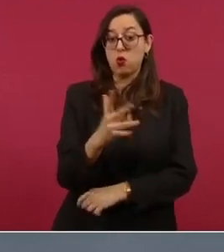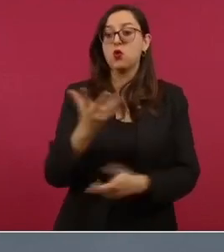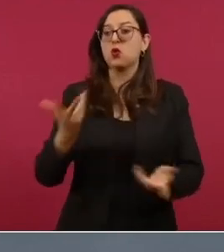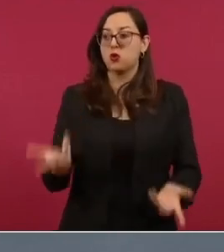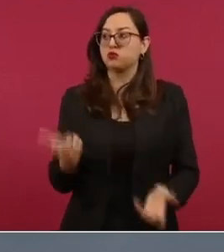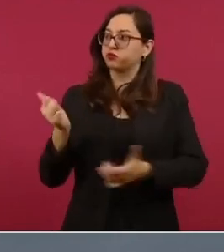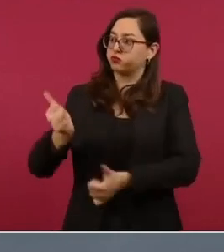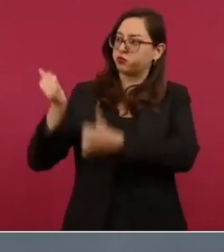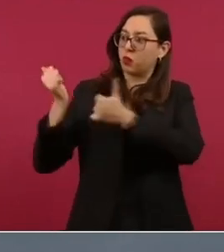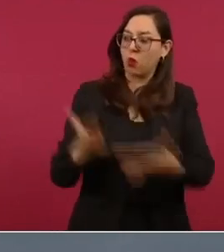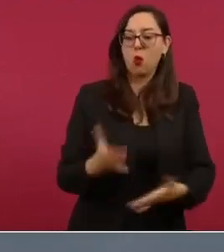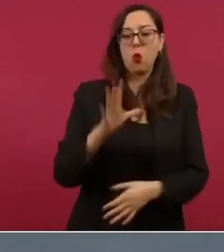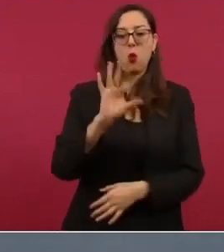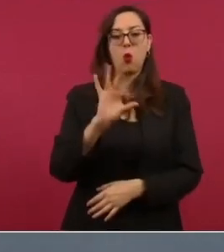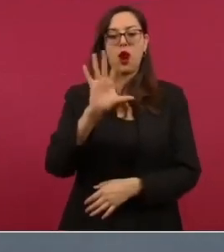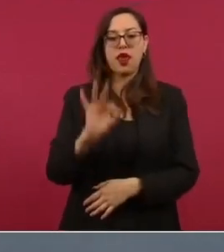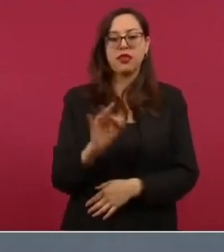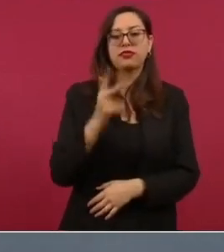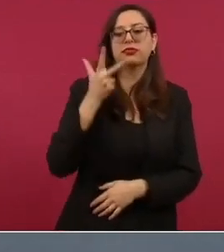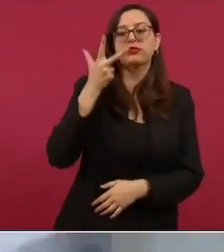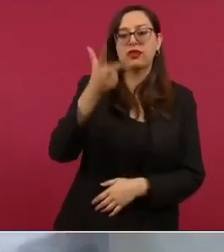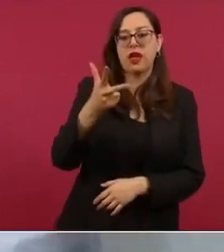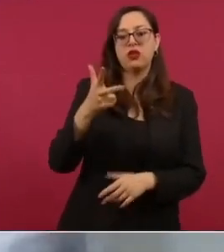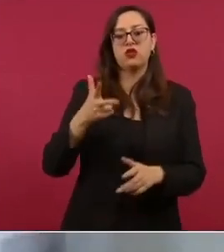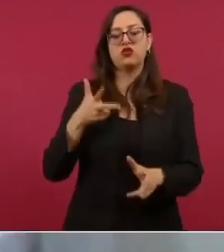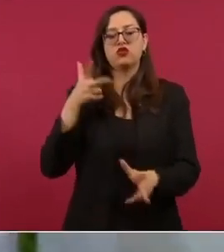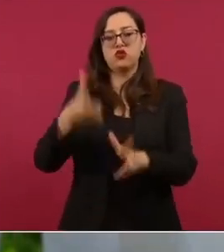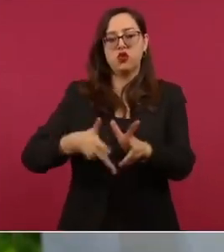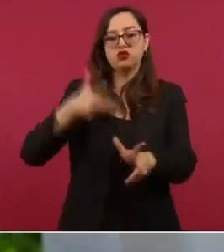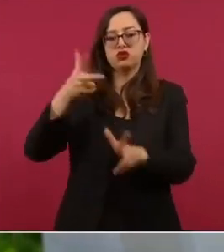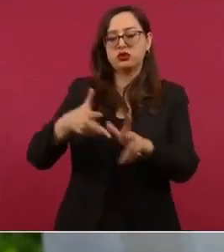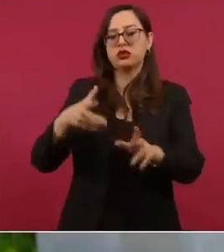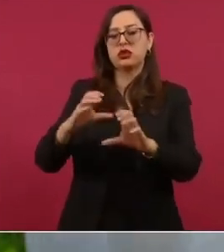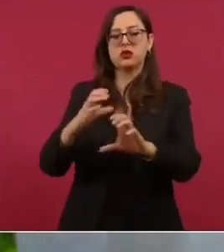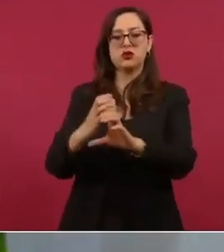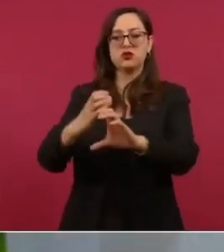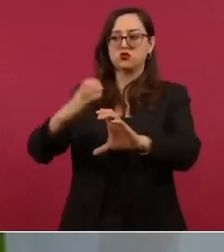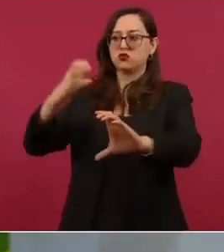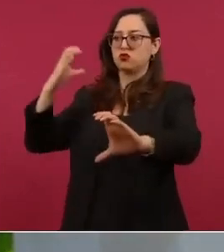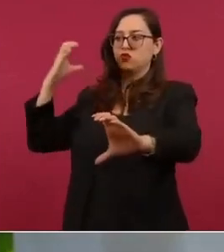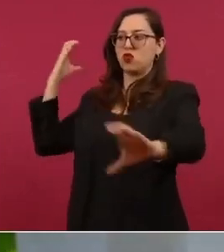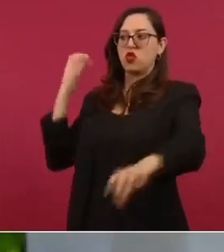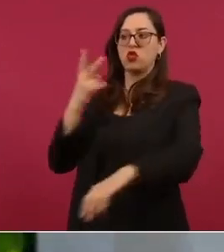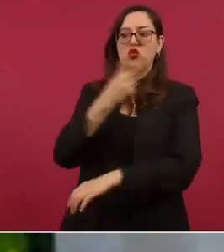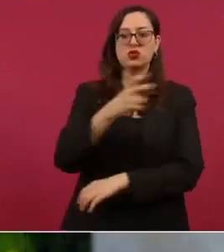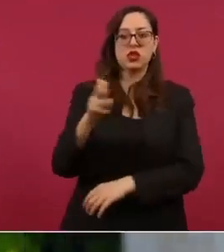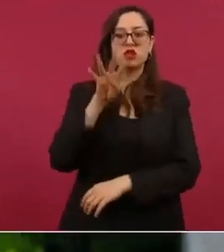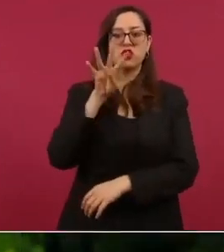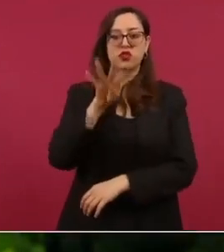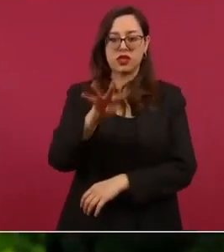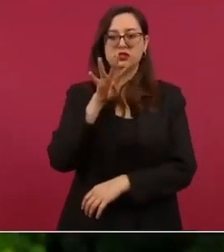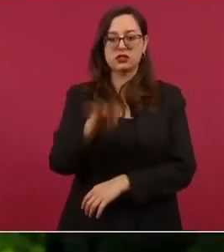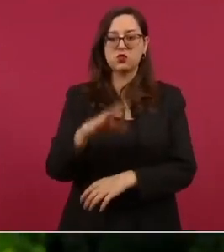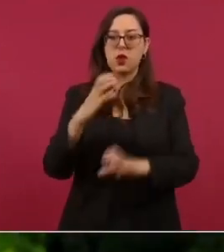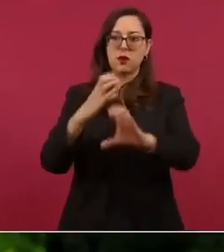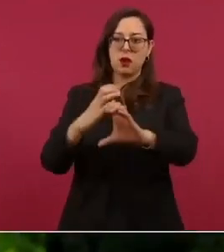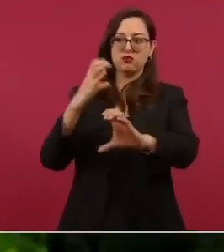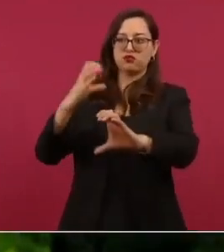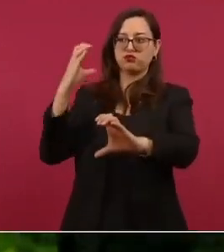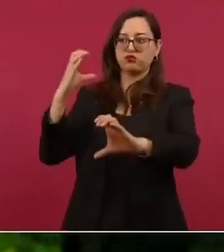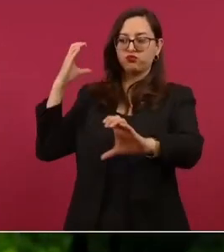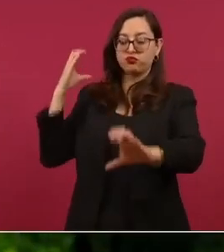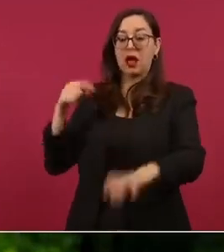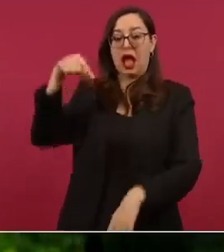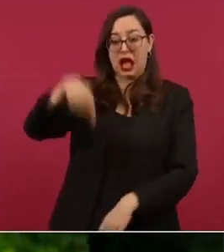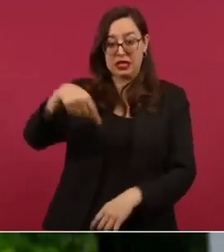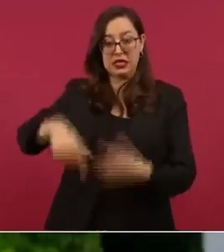trenes con doscientos diecinueve vagones que ya se fabrican por manos mexicanas en Ciudad